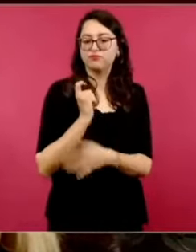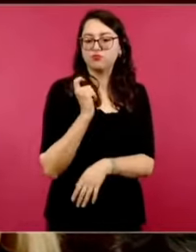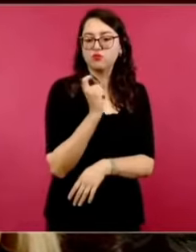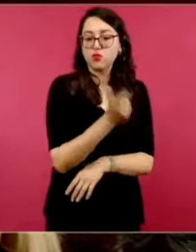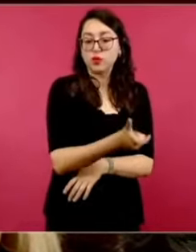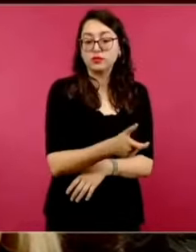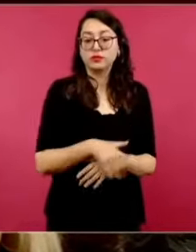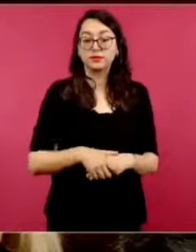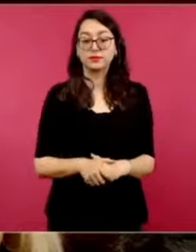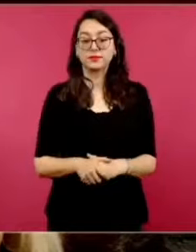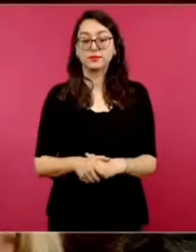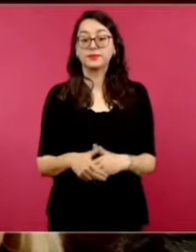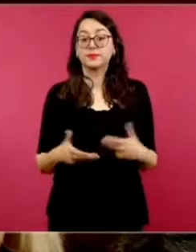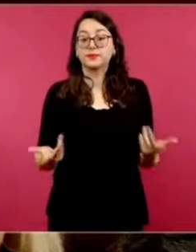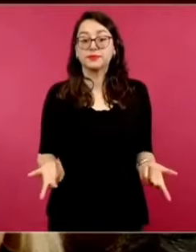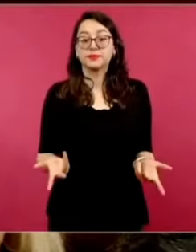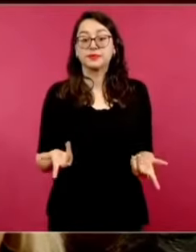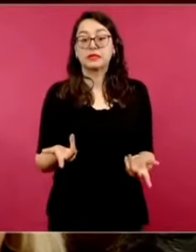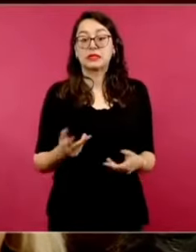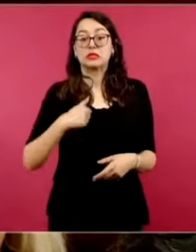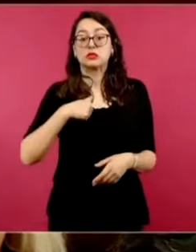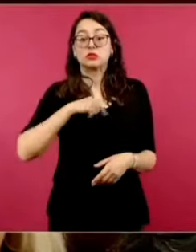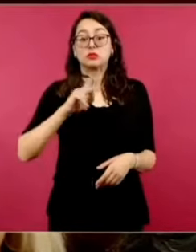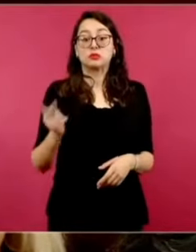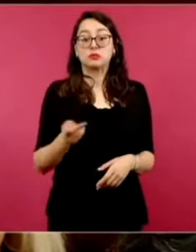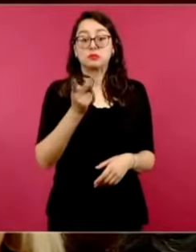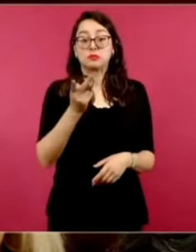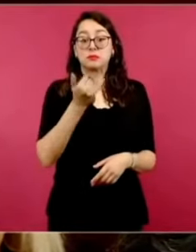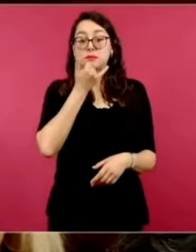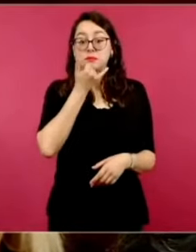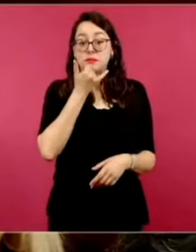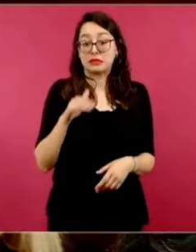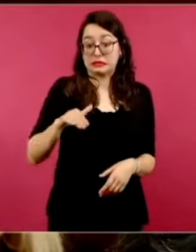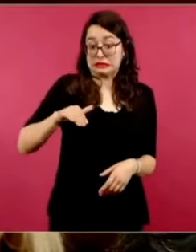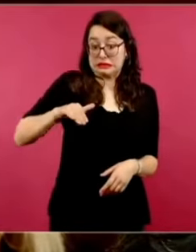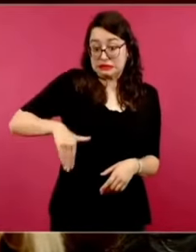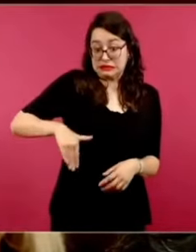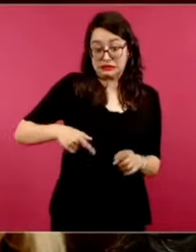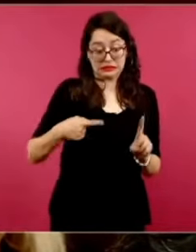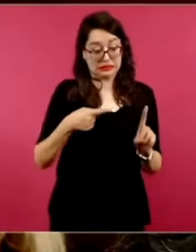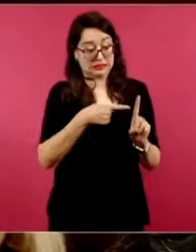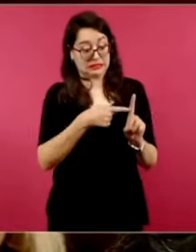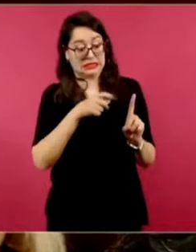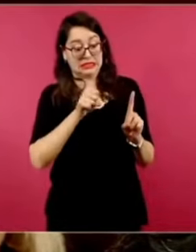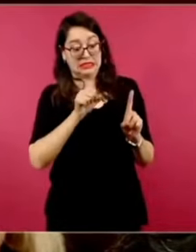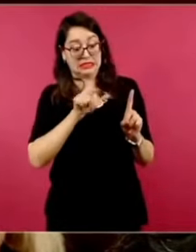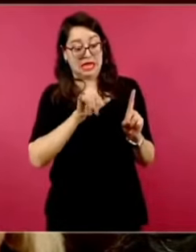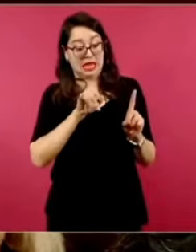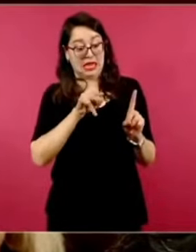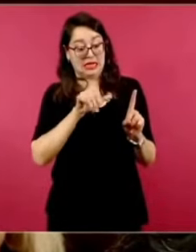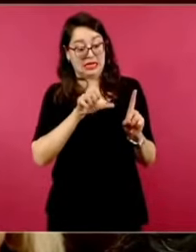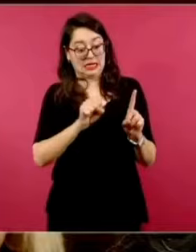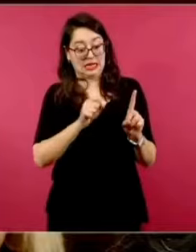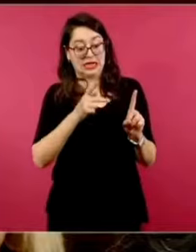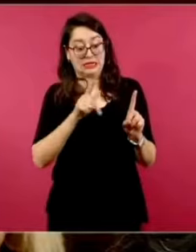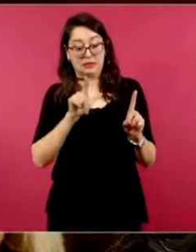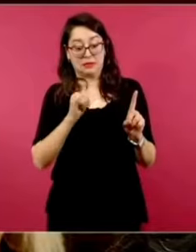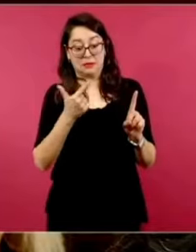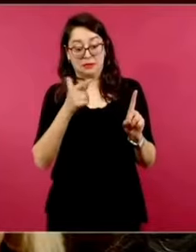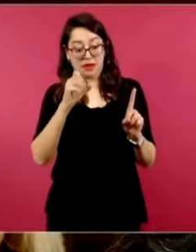y perdón que así lo diga, pero así son las cosas, el señor evasor Salinas Pliego, que ha remetido contra las mujeres